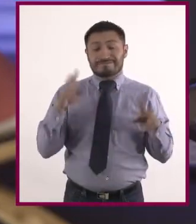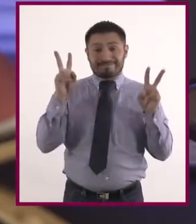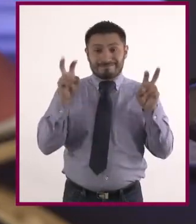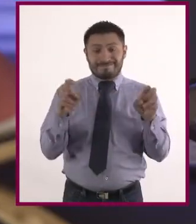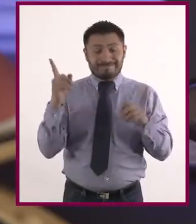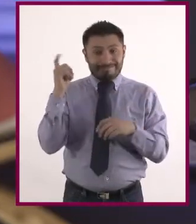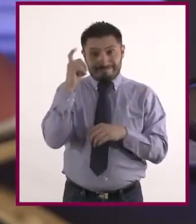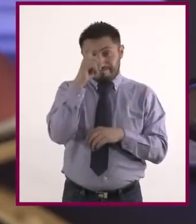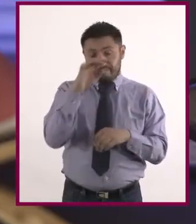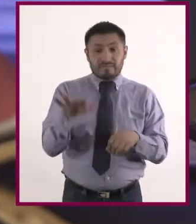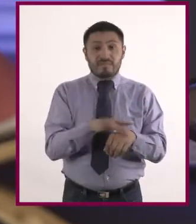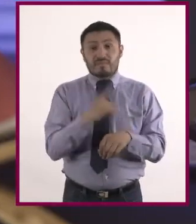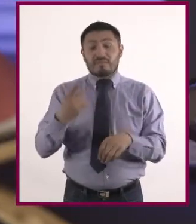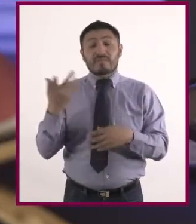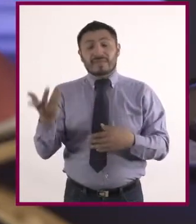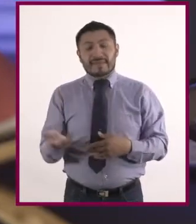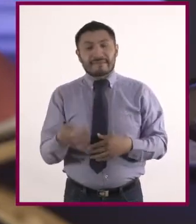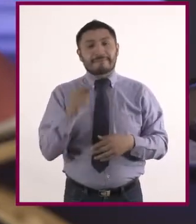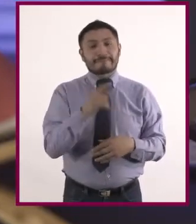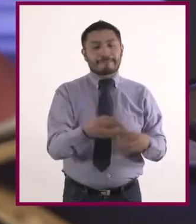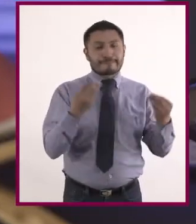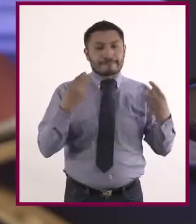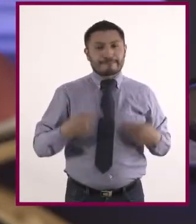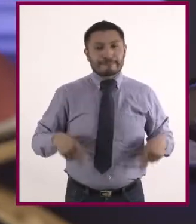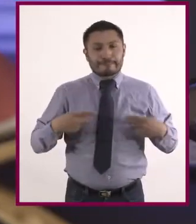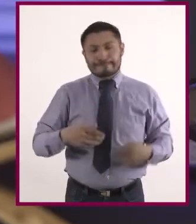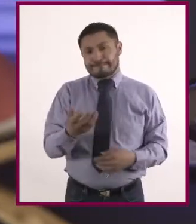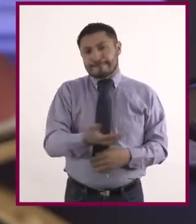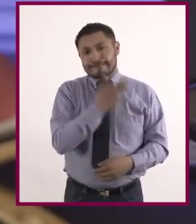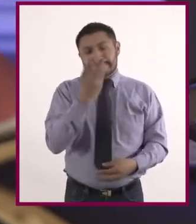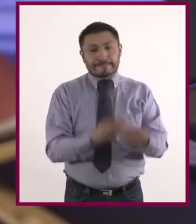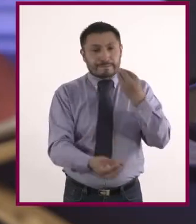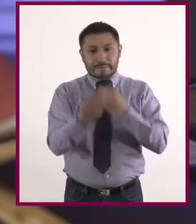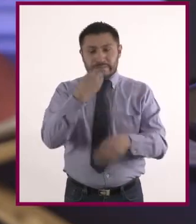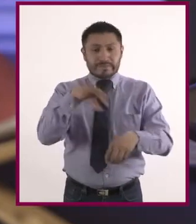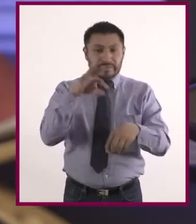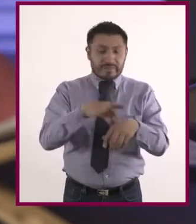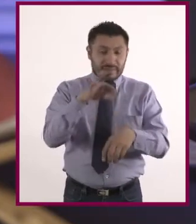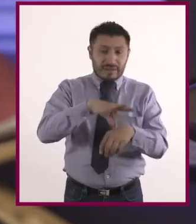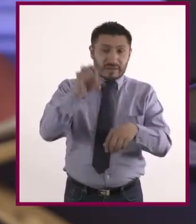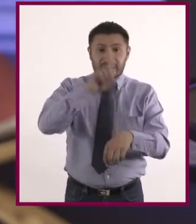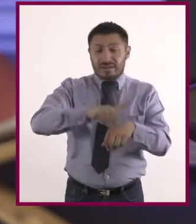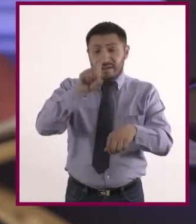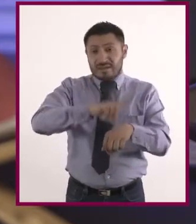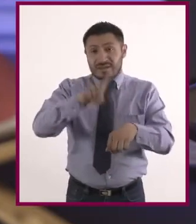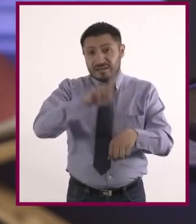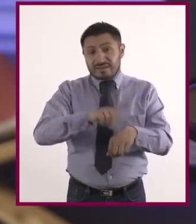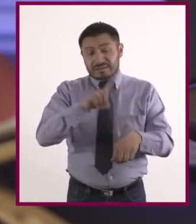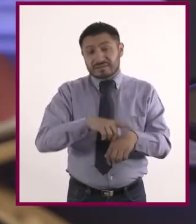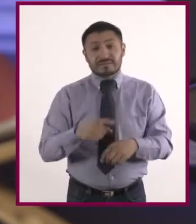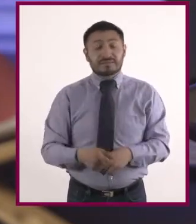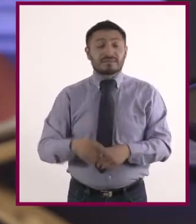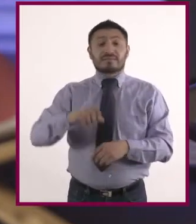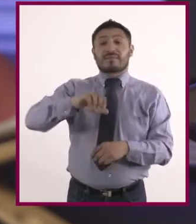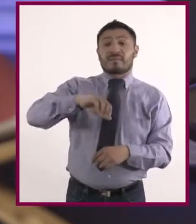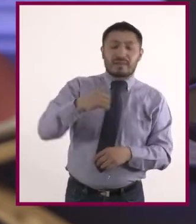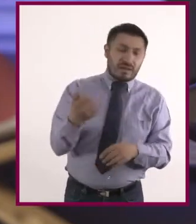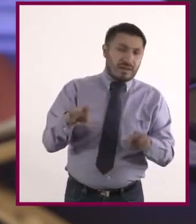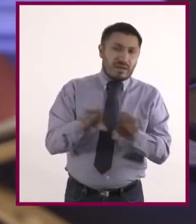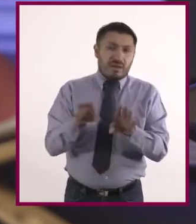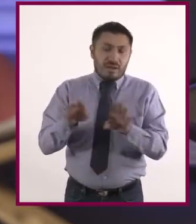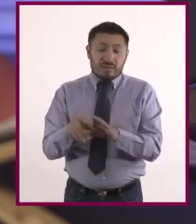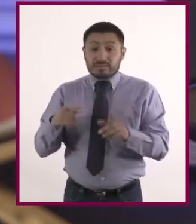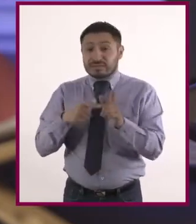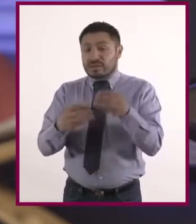un tema complicado porque por un lado muchas personas tienen la costumbre de comer animales diario y por otro lado seguirlo haciendo como se consume significa